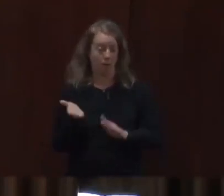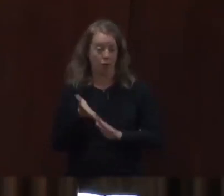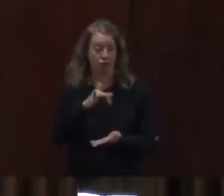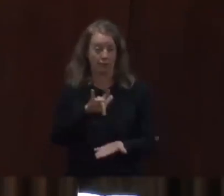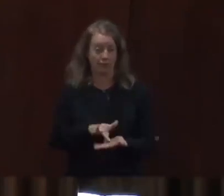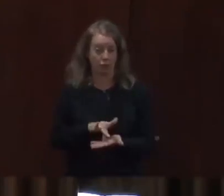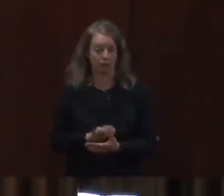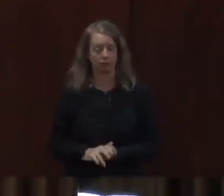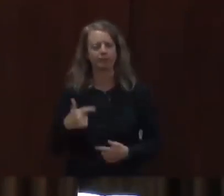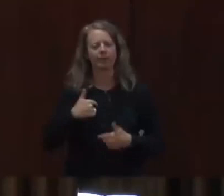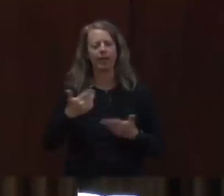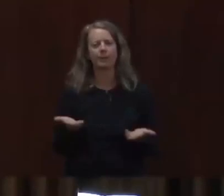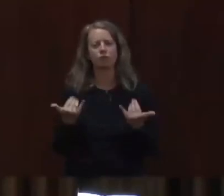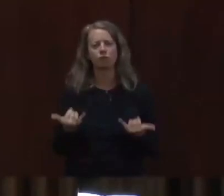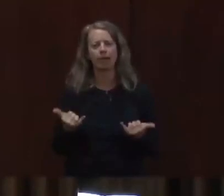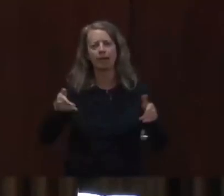comunitarias.